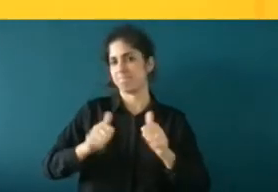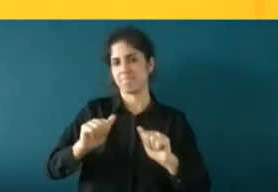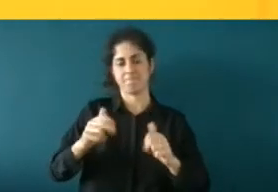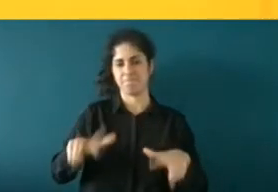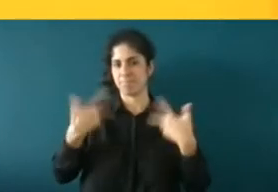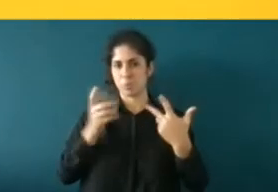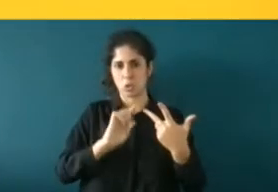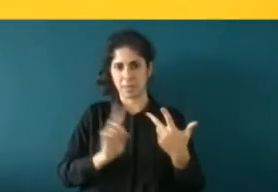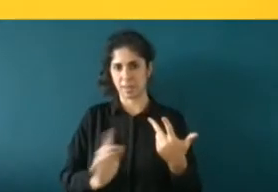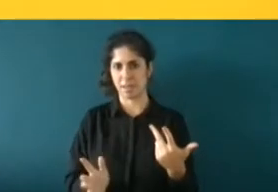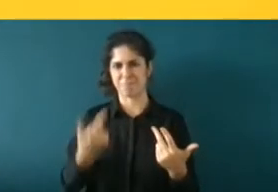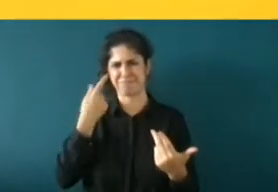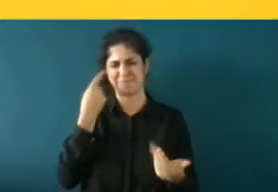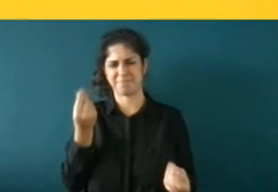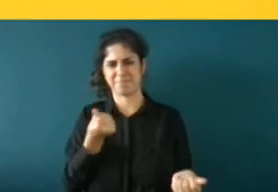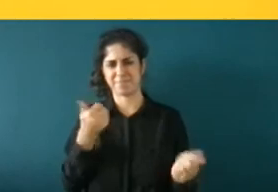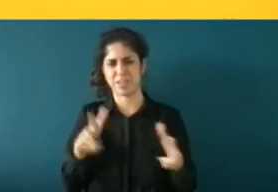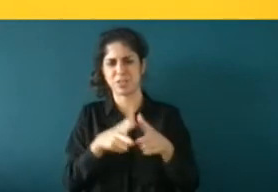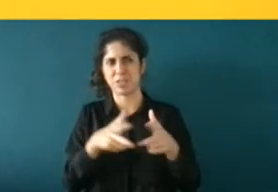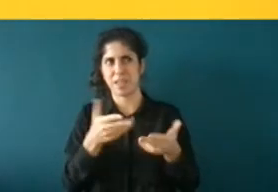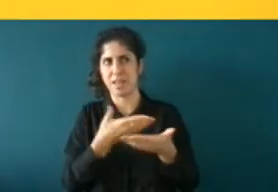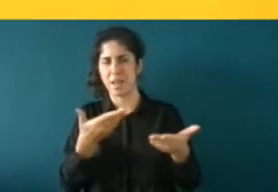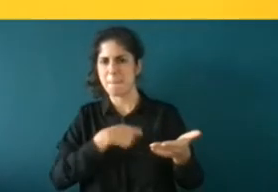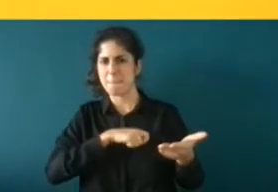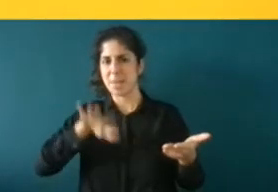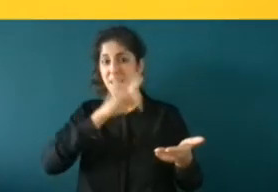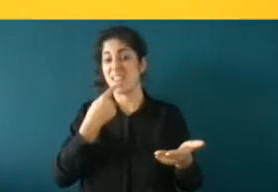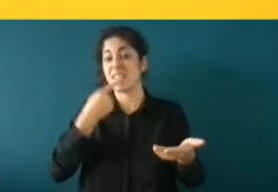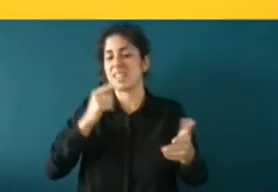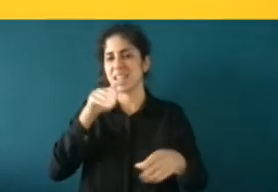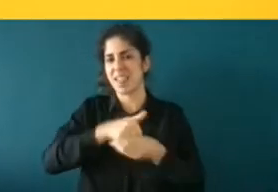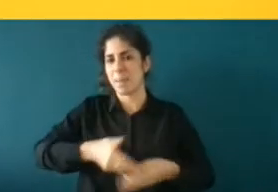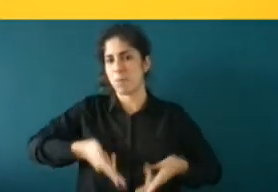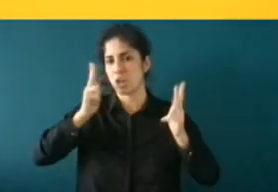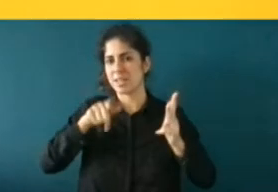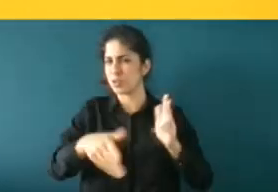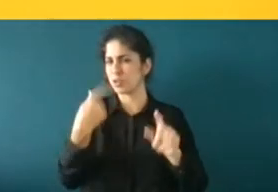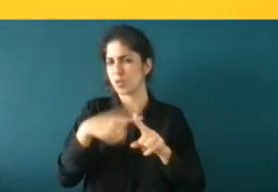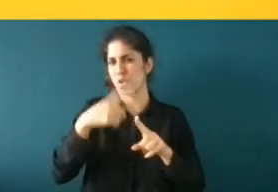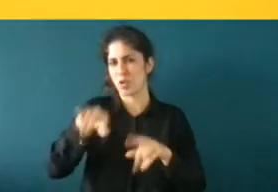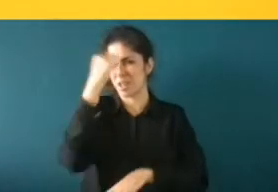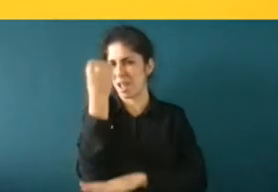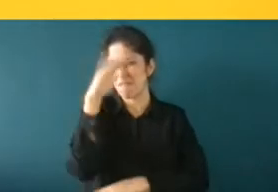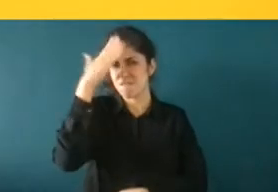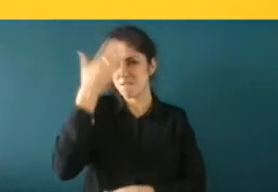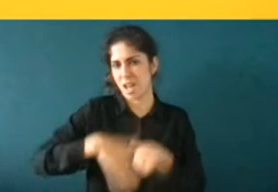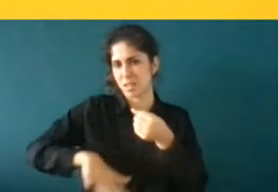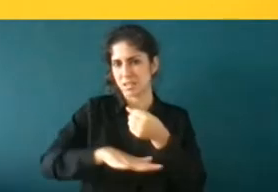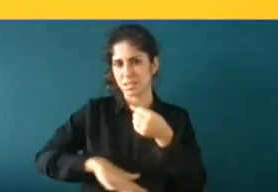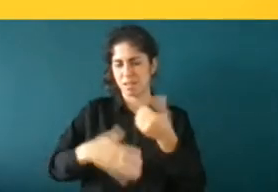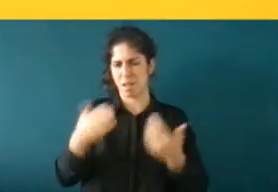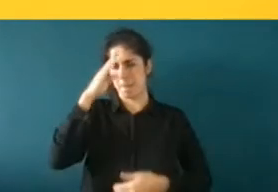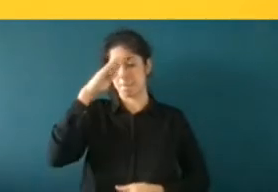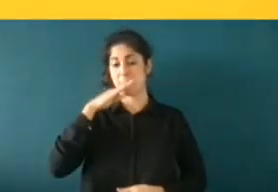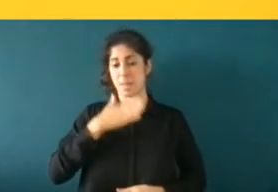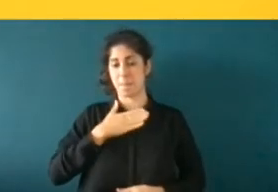llamar democrático pues son cosas fundamentales entonces mi padre que llevaba aquí 20 años viviendo no